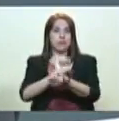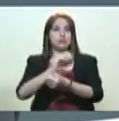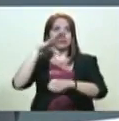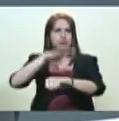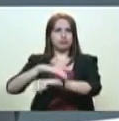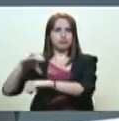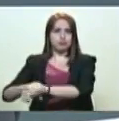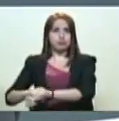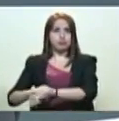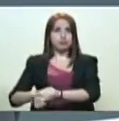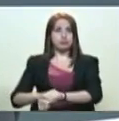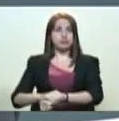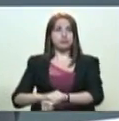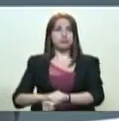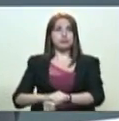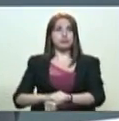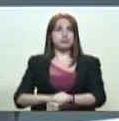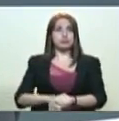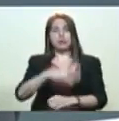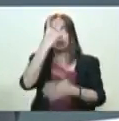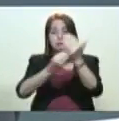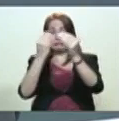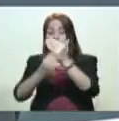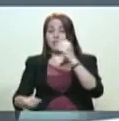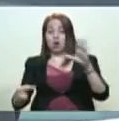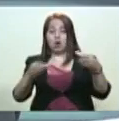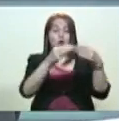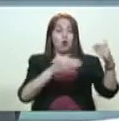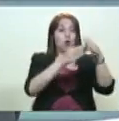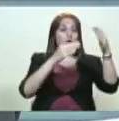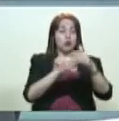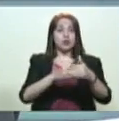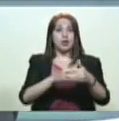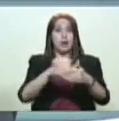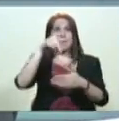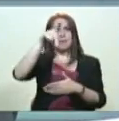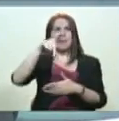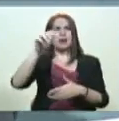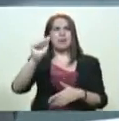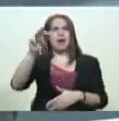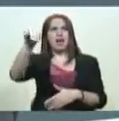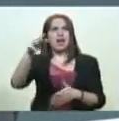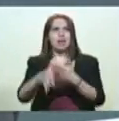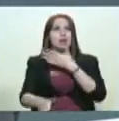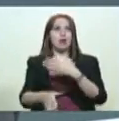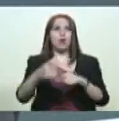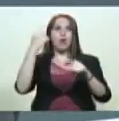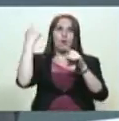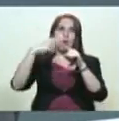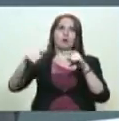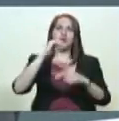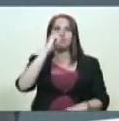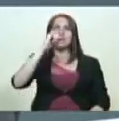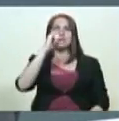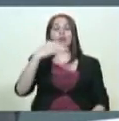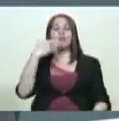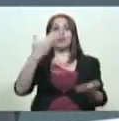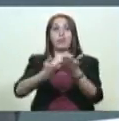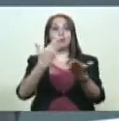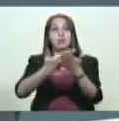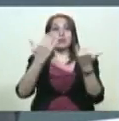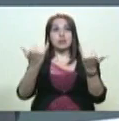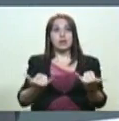dos de los prófugos por el ataque al fuerte Paramacay. Pero también tenemos noticias, como lo señalamos, por el pronunciamiento